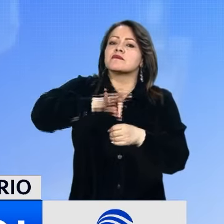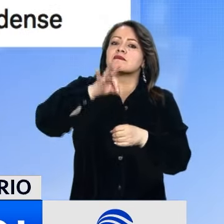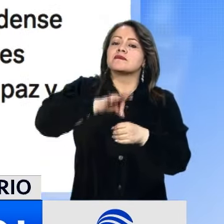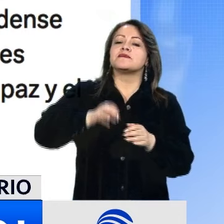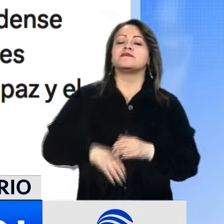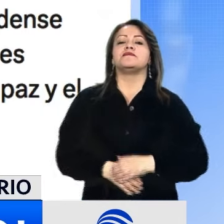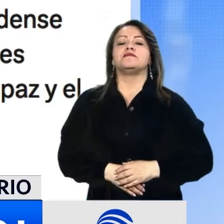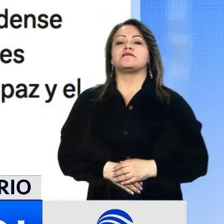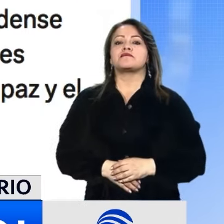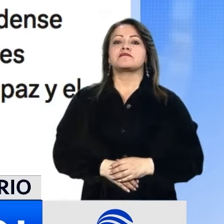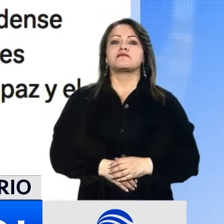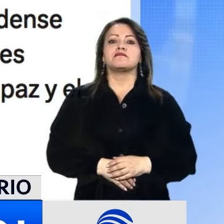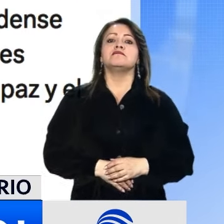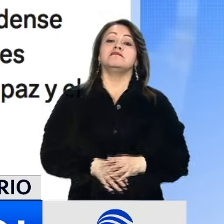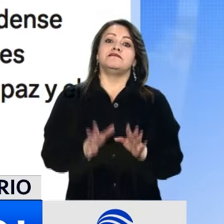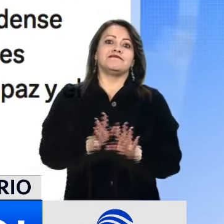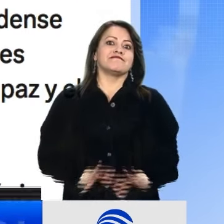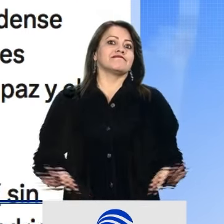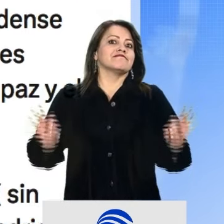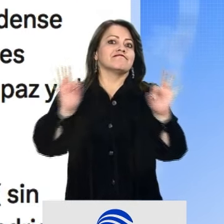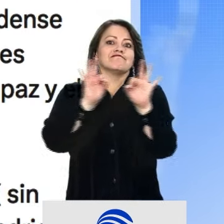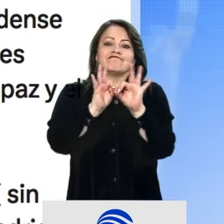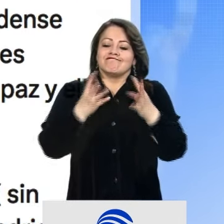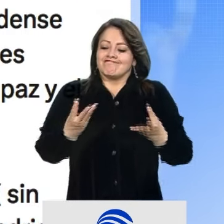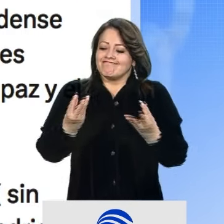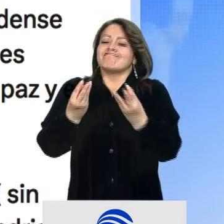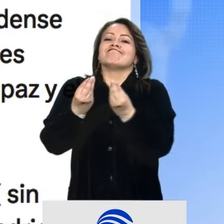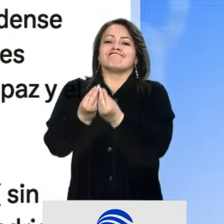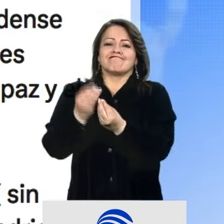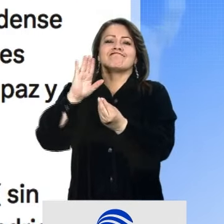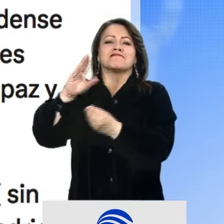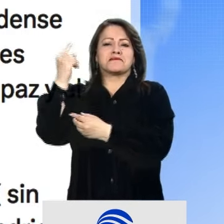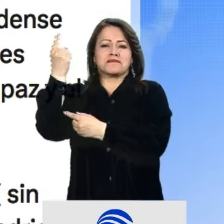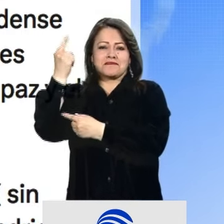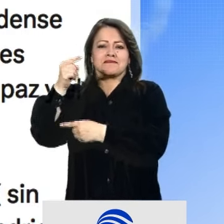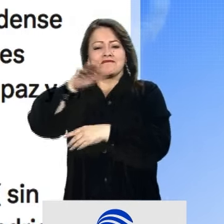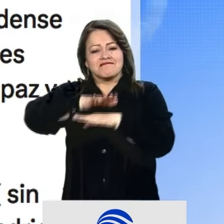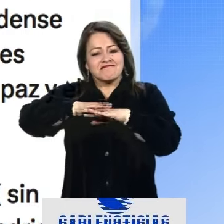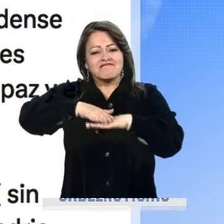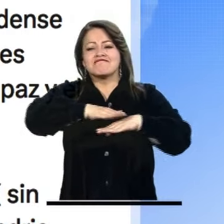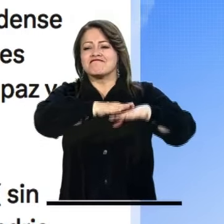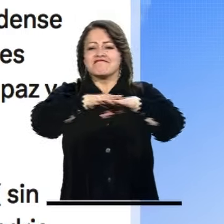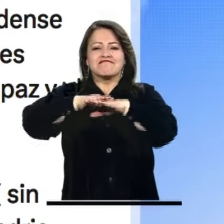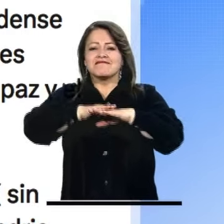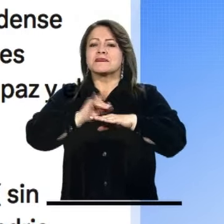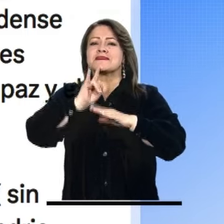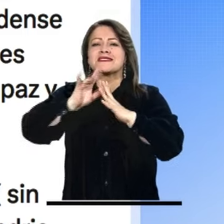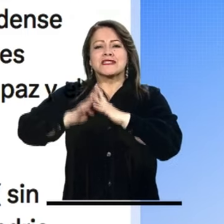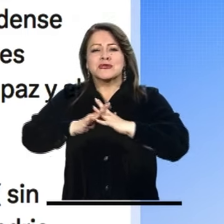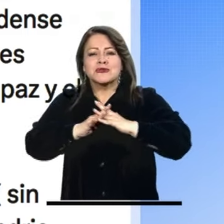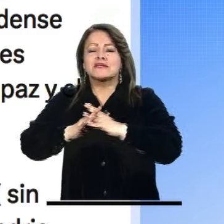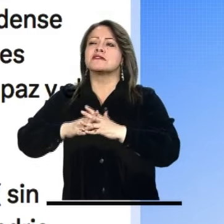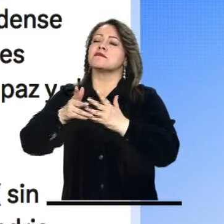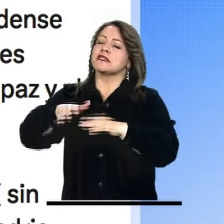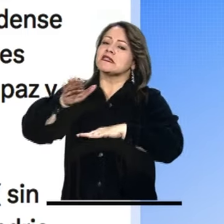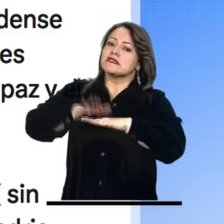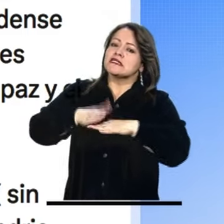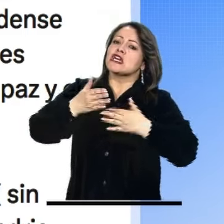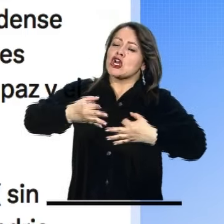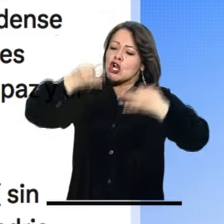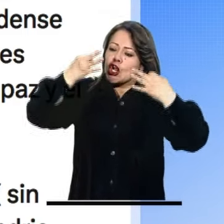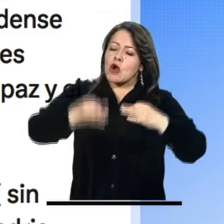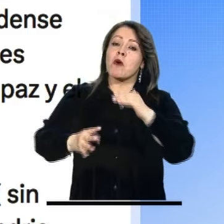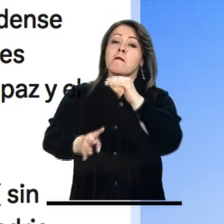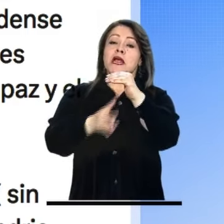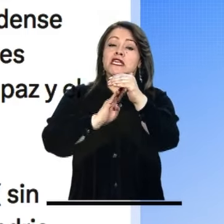Es fundamental que Alexandra y su bancada progresista nos pueda ayudar en hacer comprender a la sociedad estadounidense toda, que la manera más eficaz para detener el